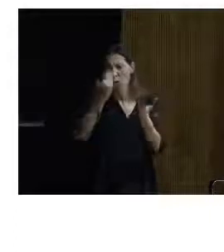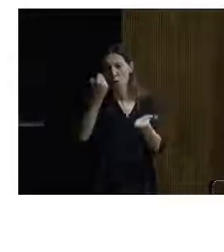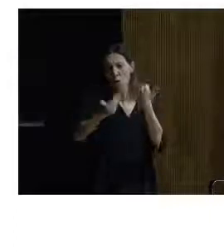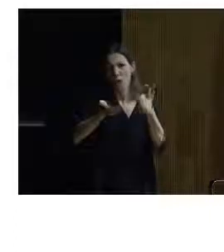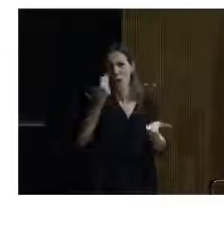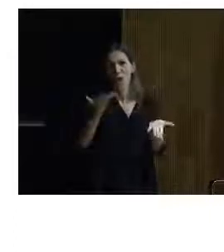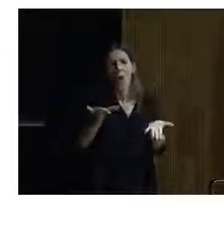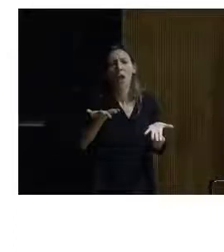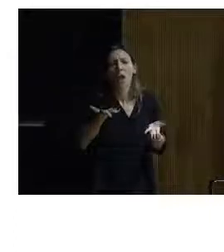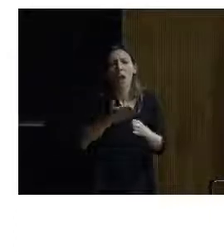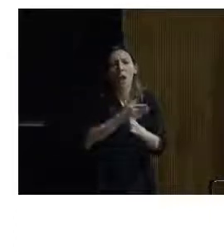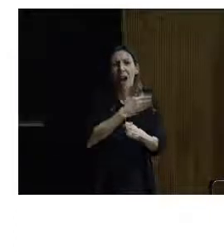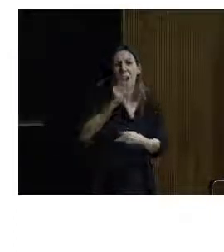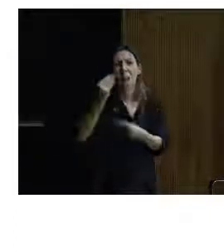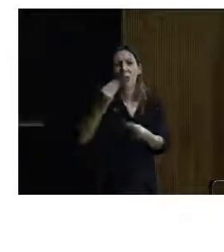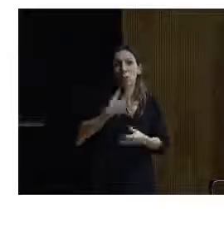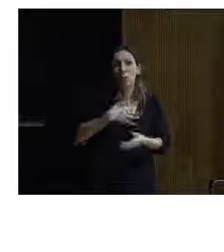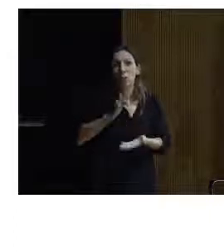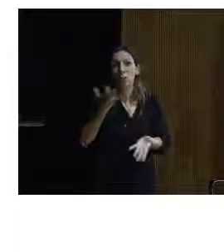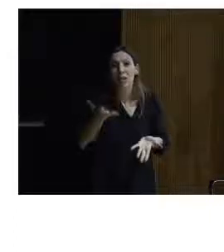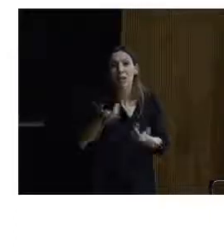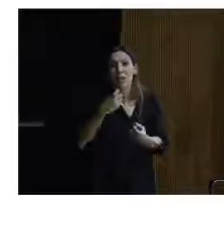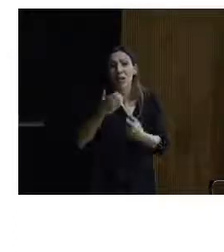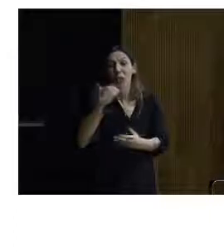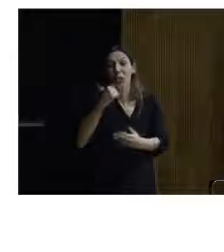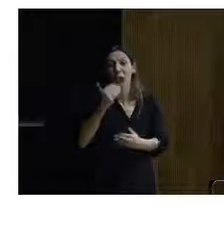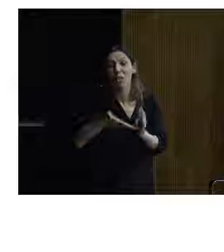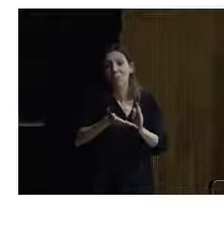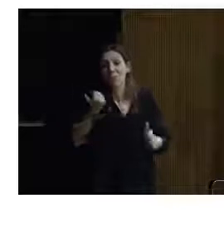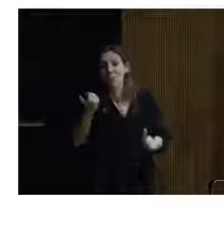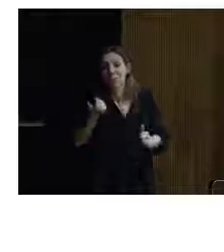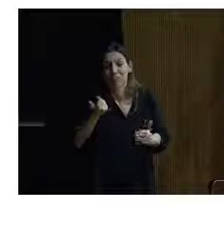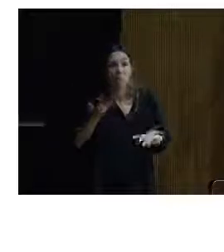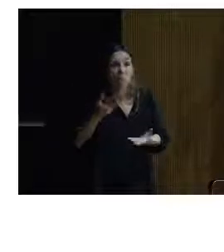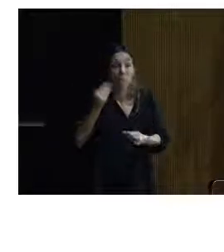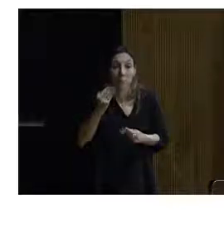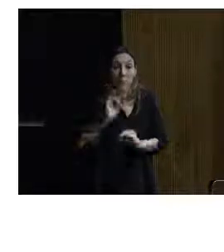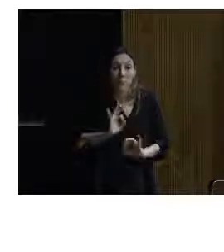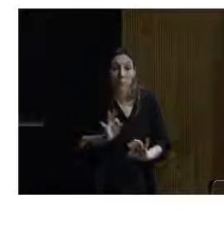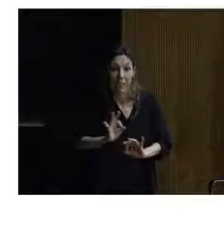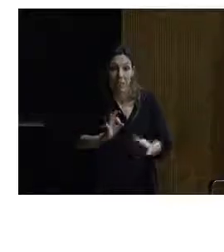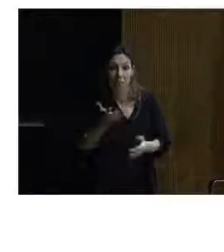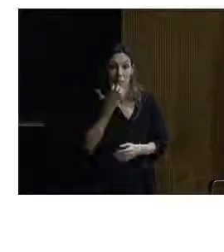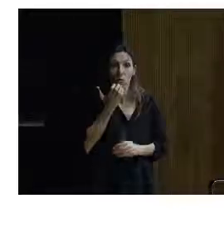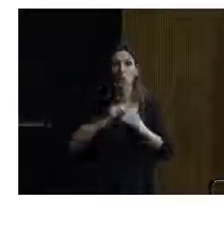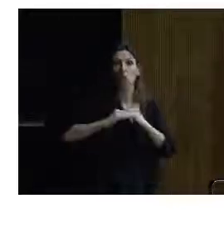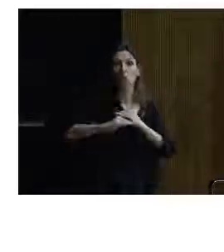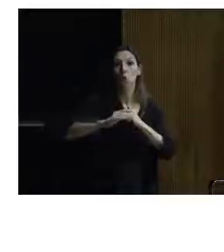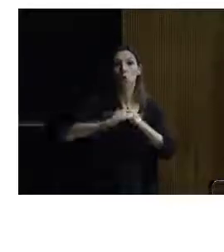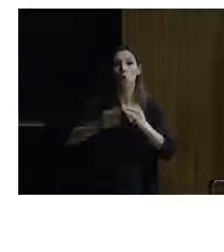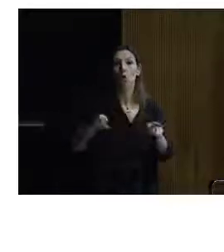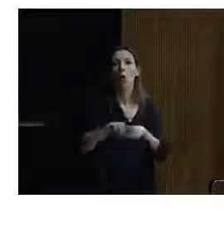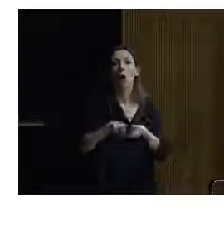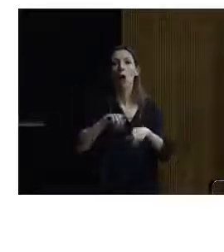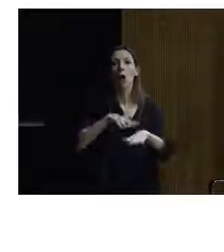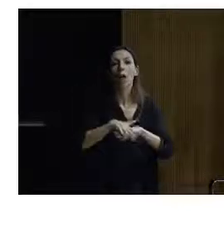parte del testimonio que nos está ofreciendo ese edificio. O, por ejemplo, un suelo, un suelo de red, que